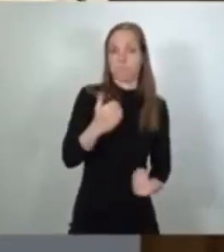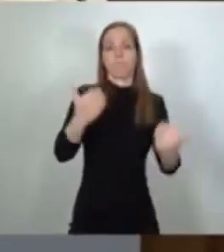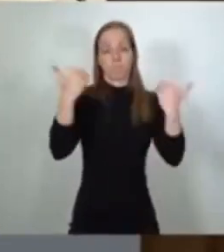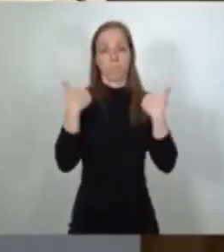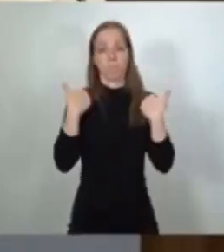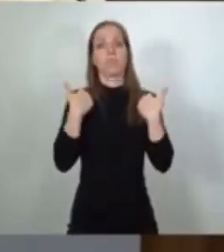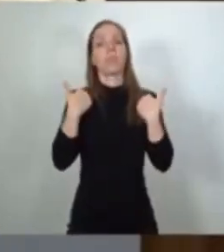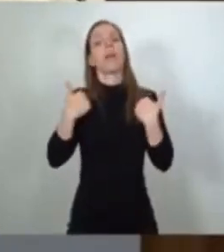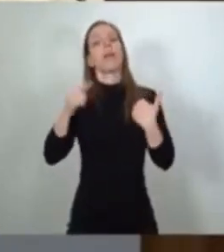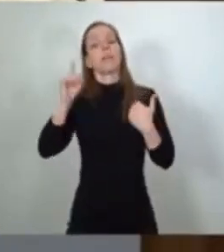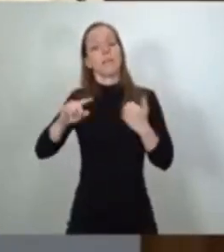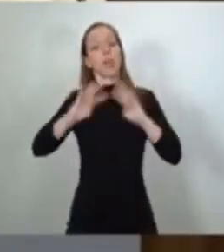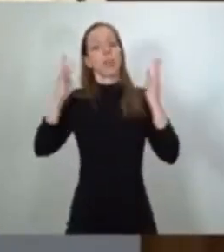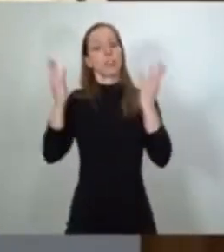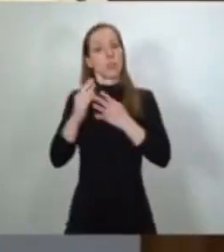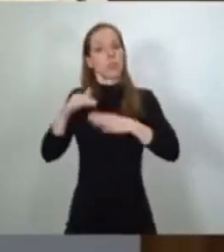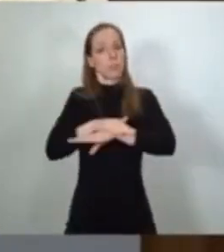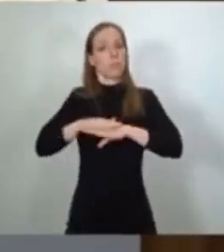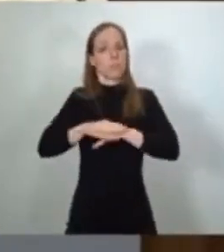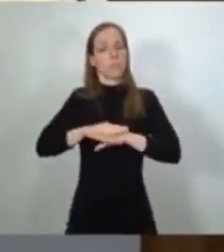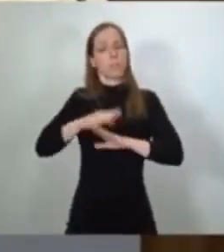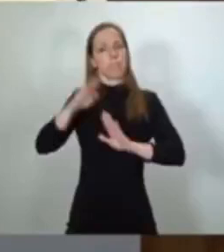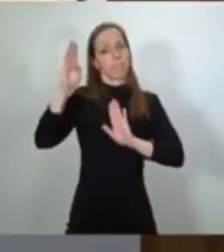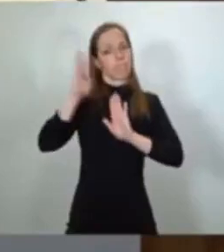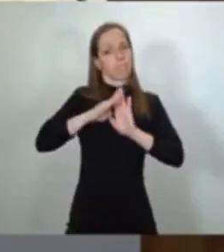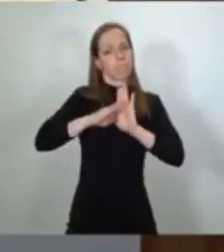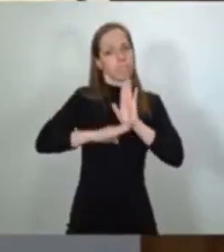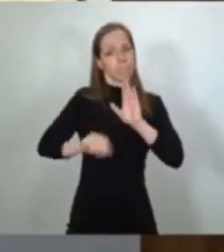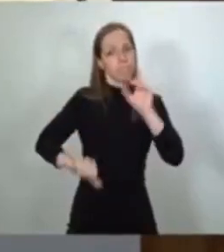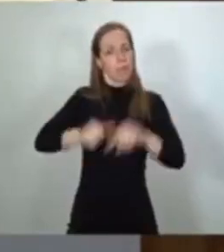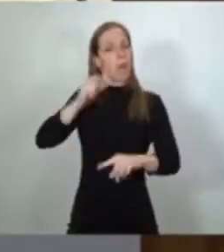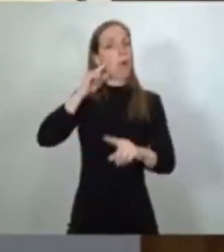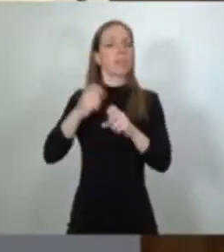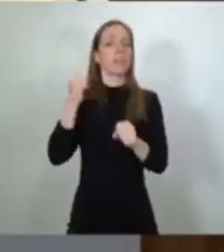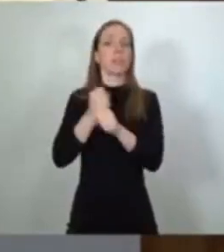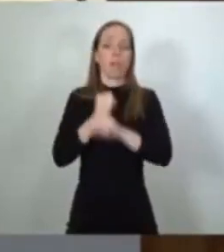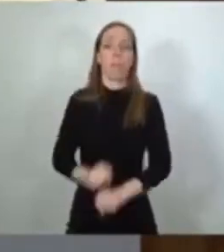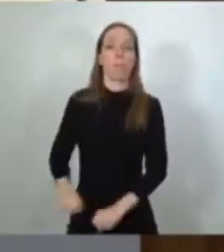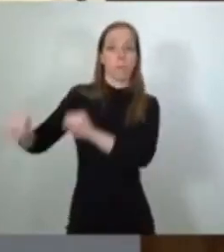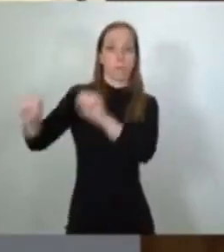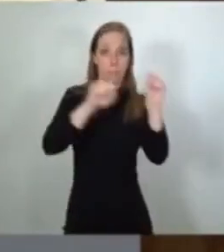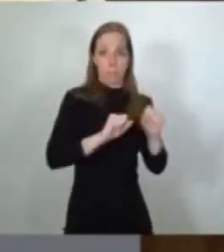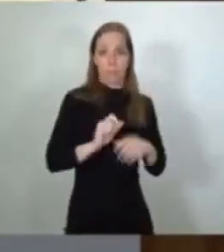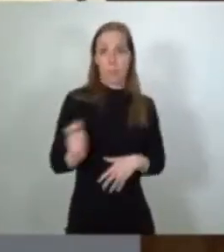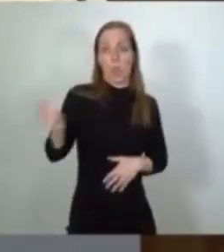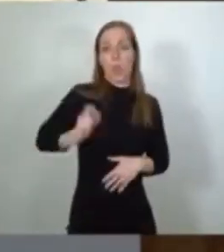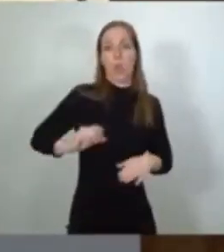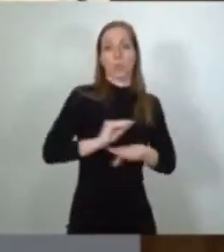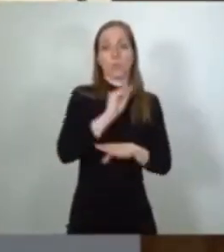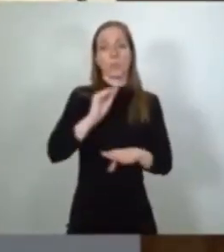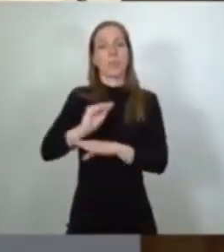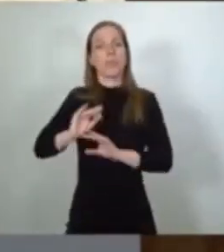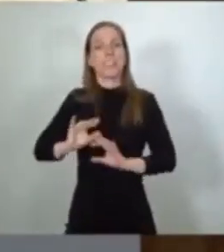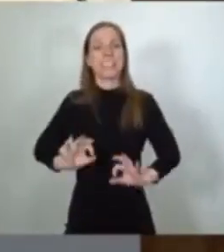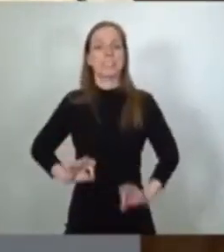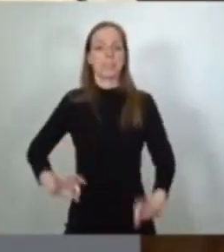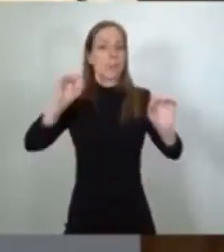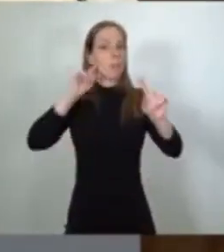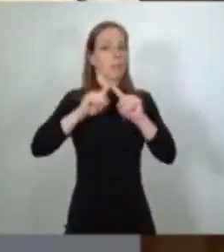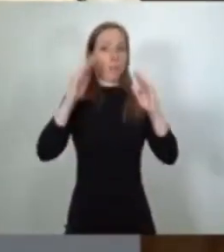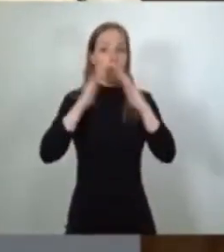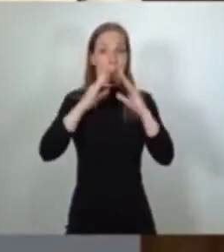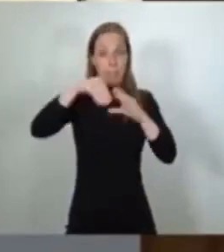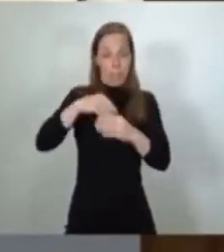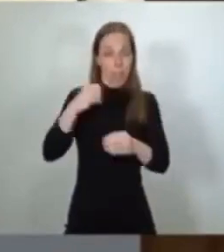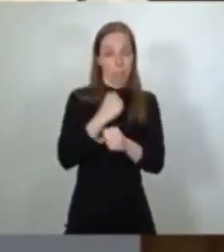aprobaba históricas medidas para la protección del empleo. El subsidio extraordinario para las empleadas del hogar, nunca